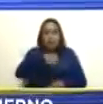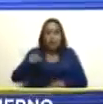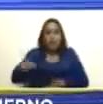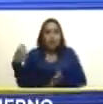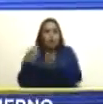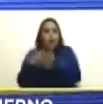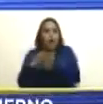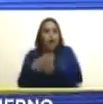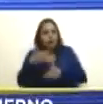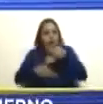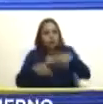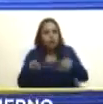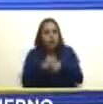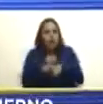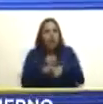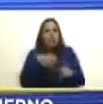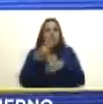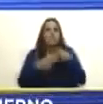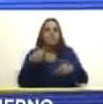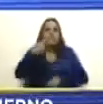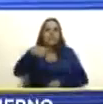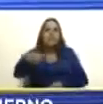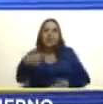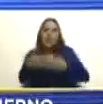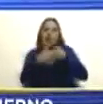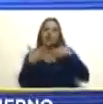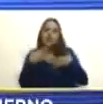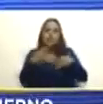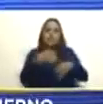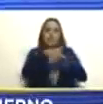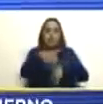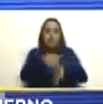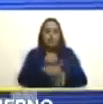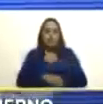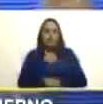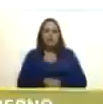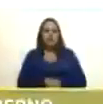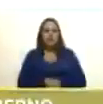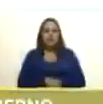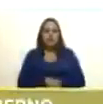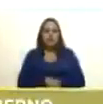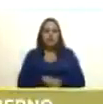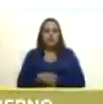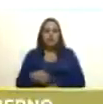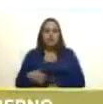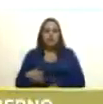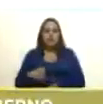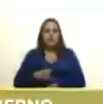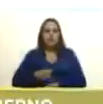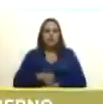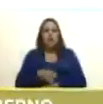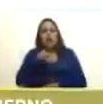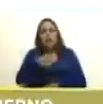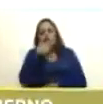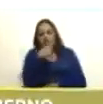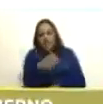que hacen política en contra de los intereses de la nación es muy fácil desde Miami también